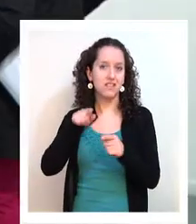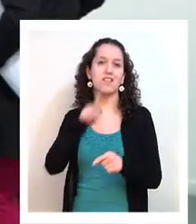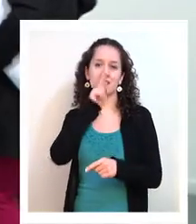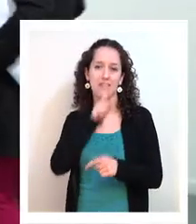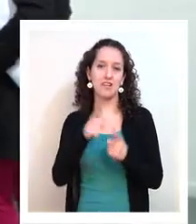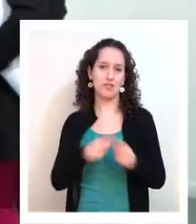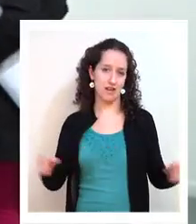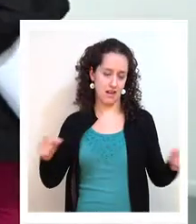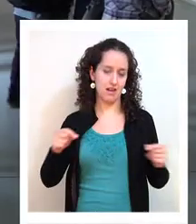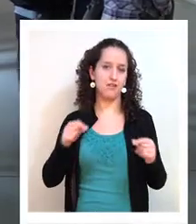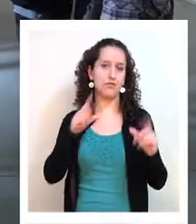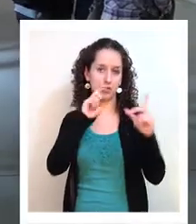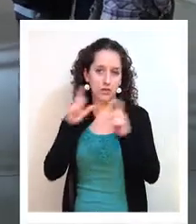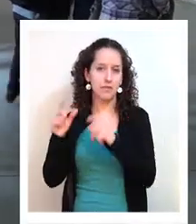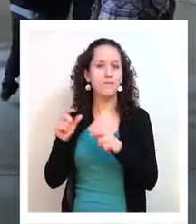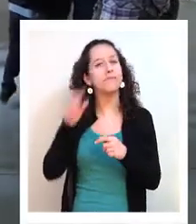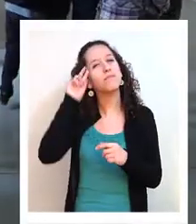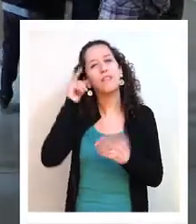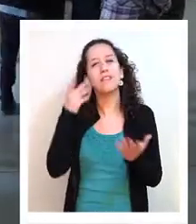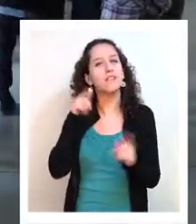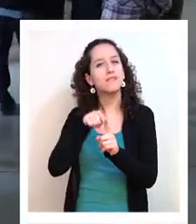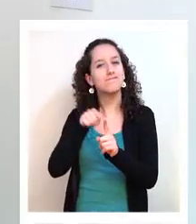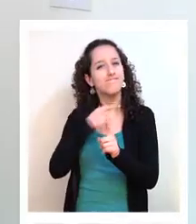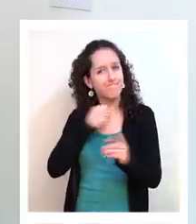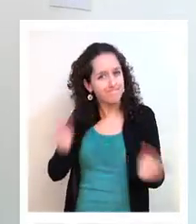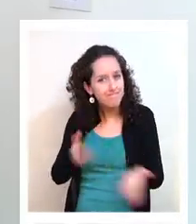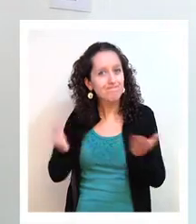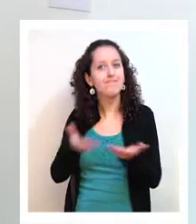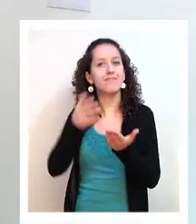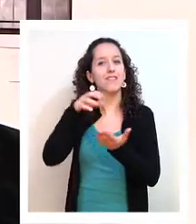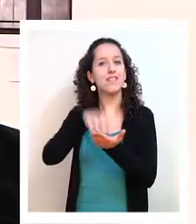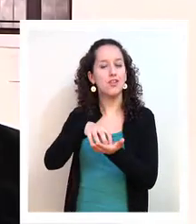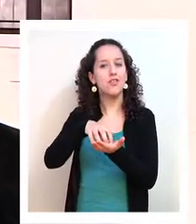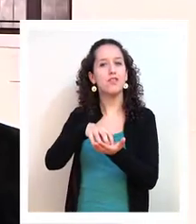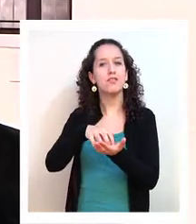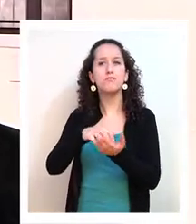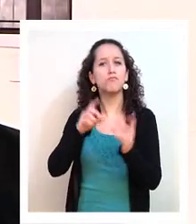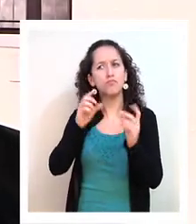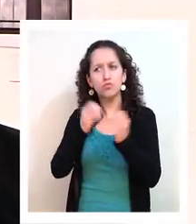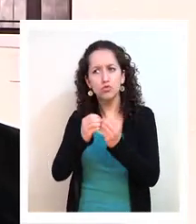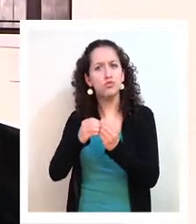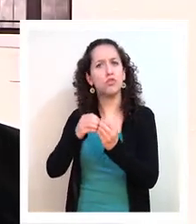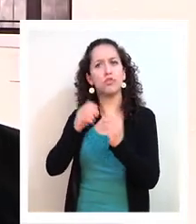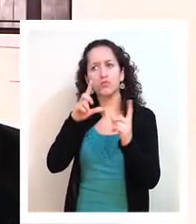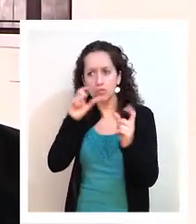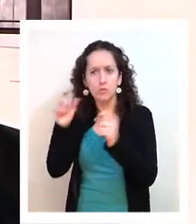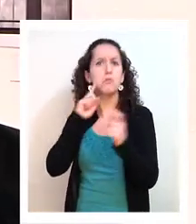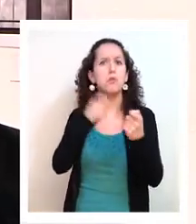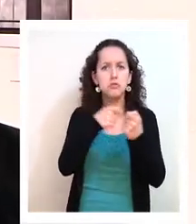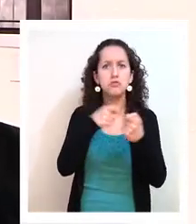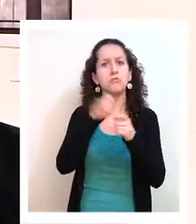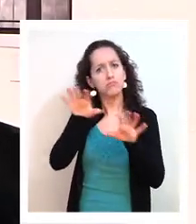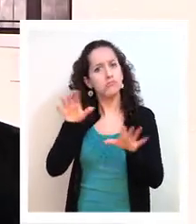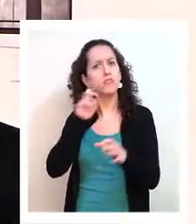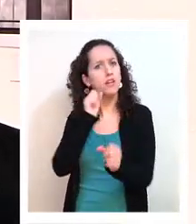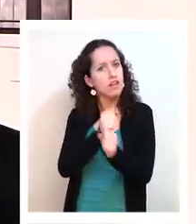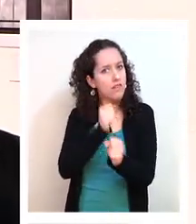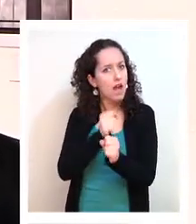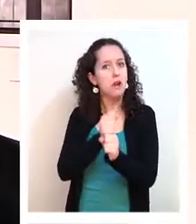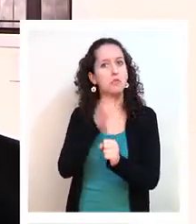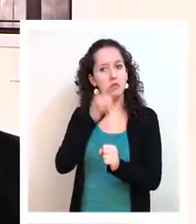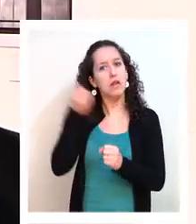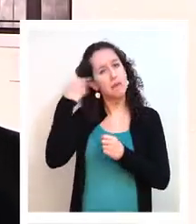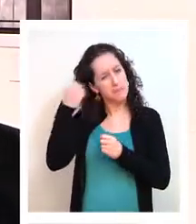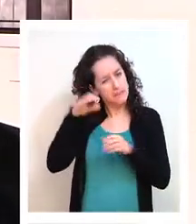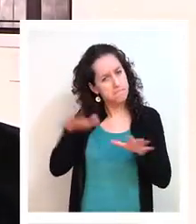la Fotografía? fue potenciar a una región que estaba con muchos fotógrafos, con muchas exposiciones, había un